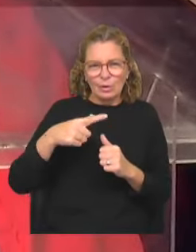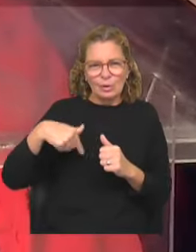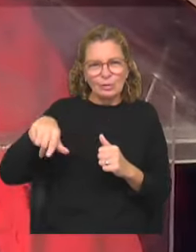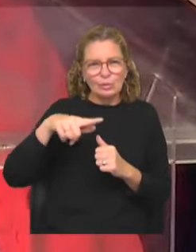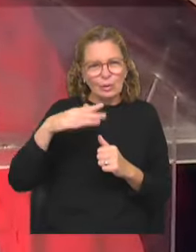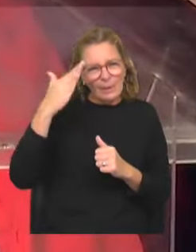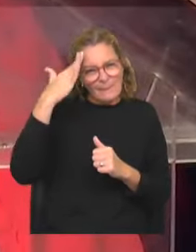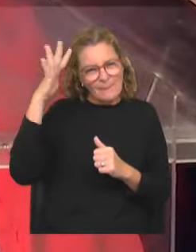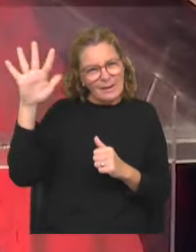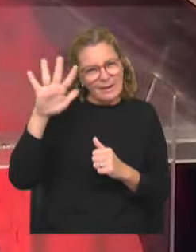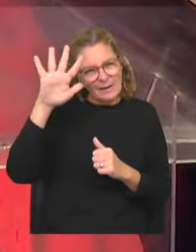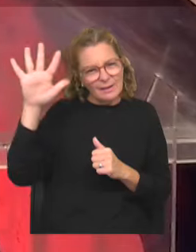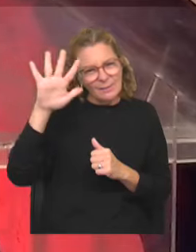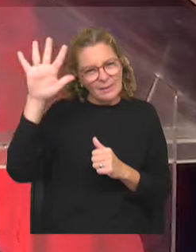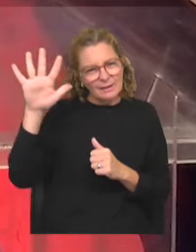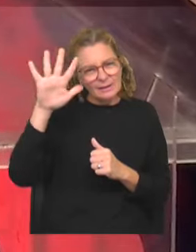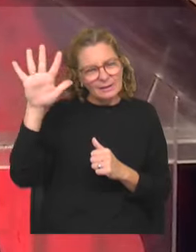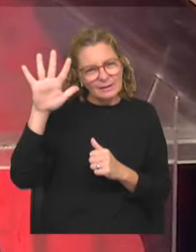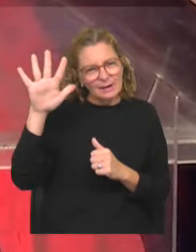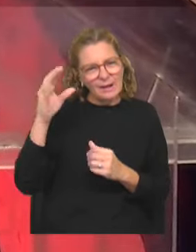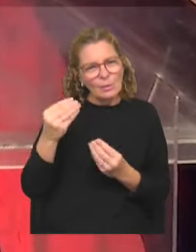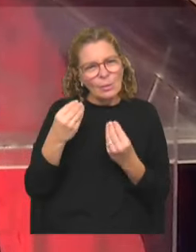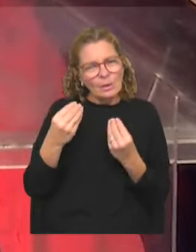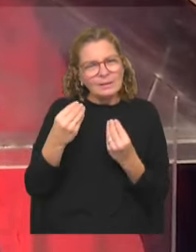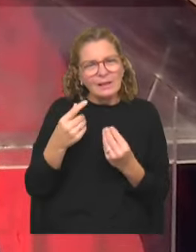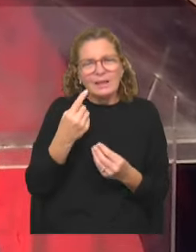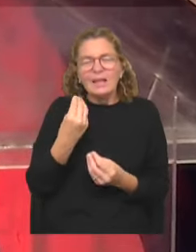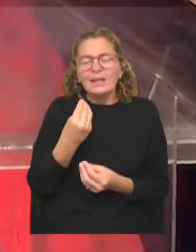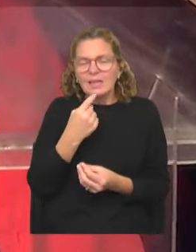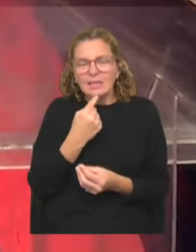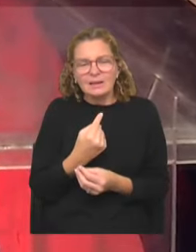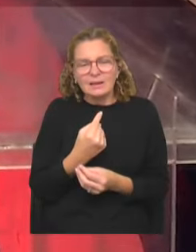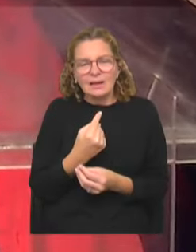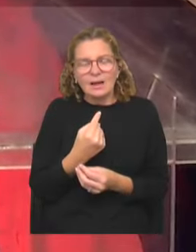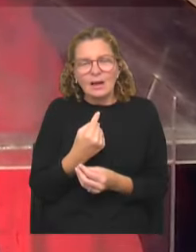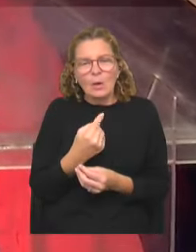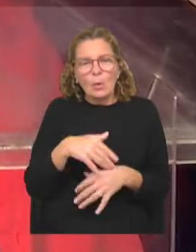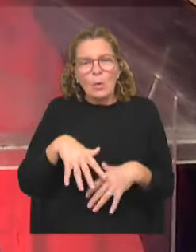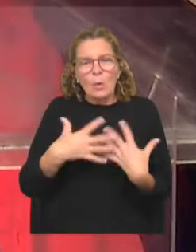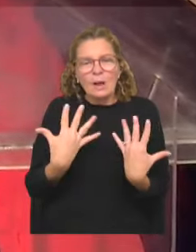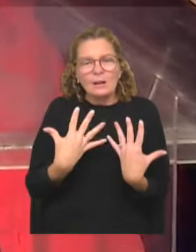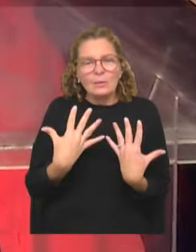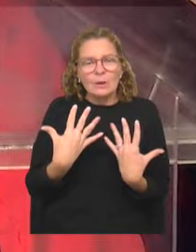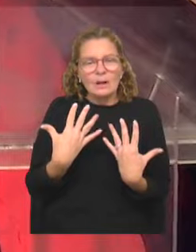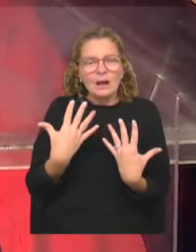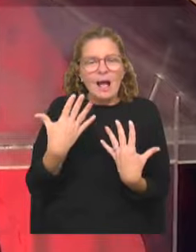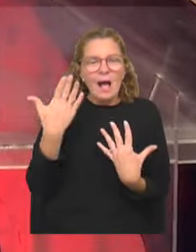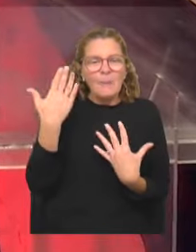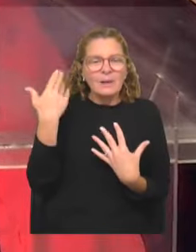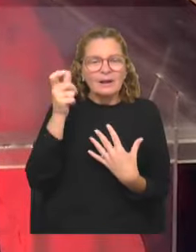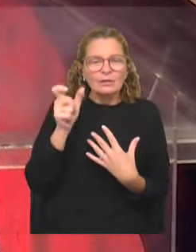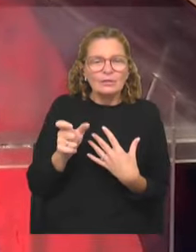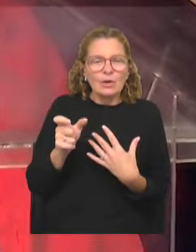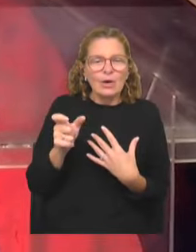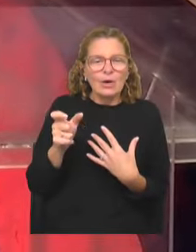cuál sería, qué dirían cualquiera de nuestros mártires, los mártires de